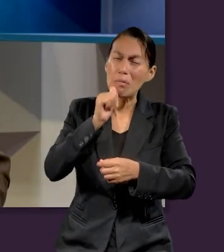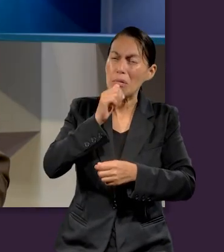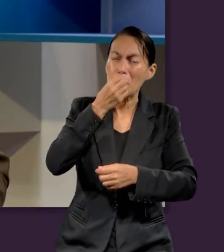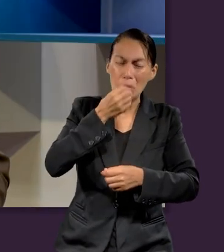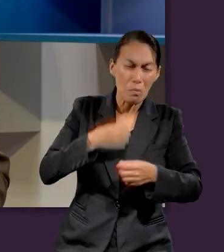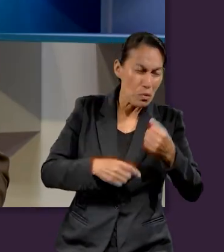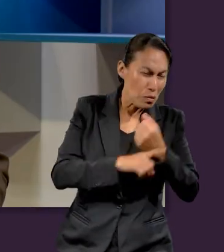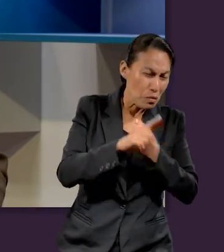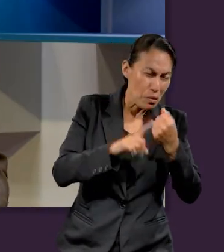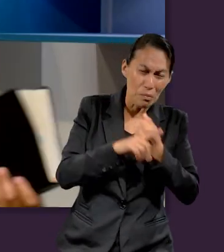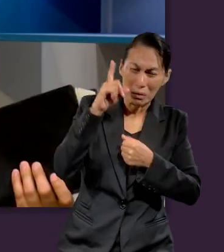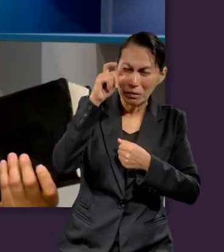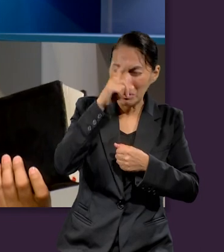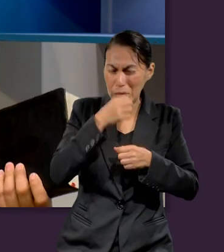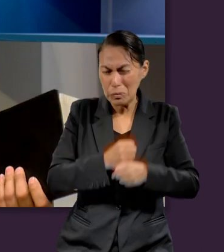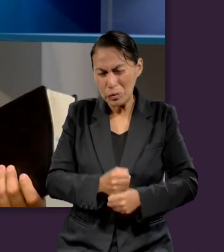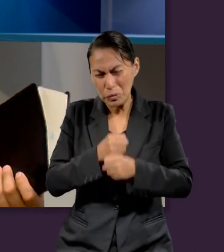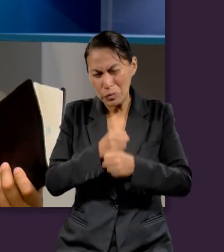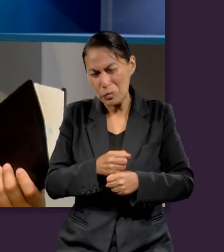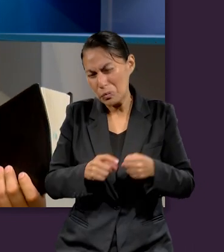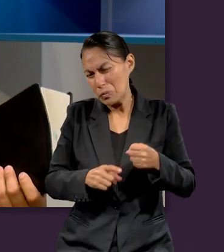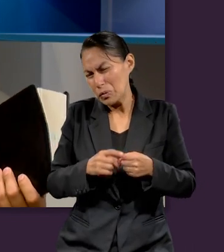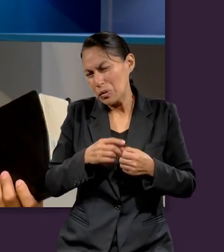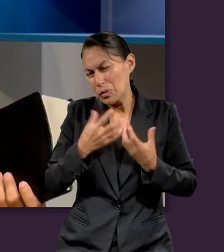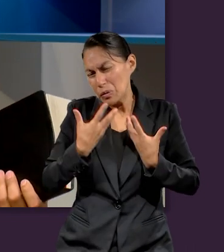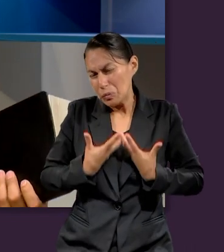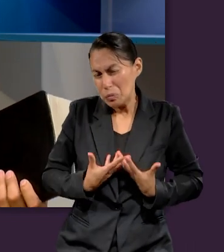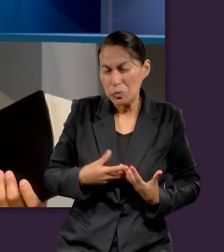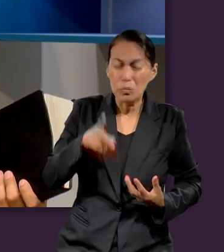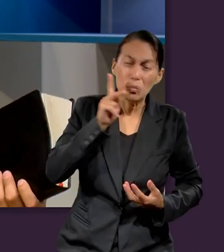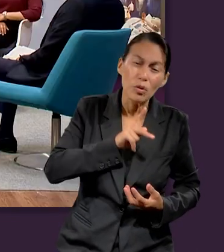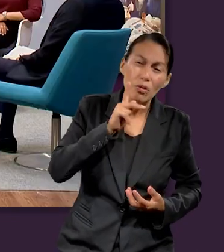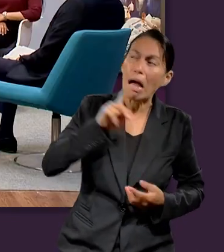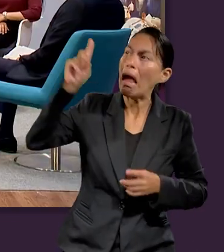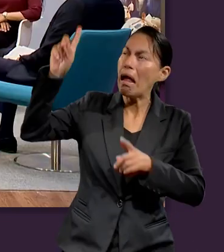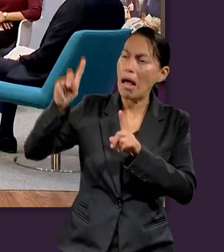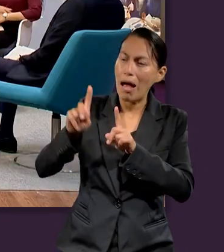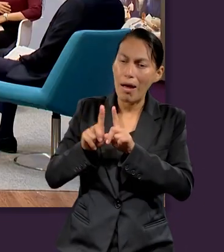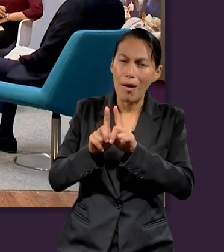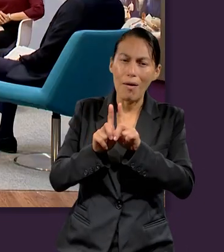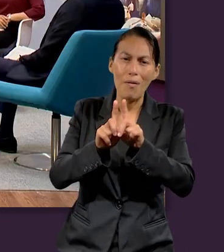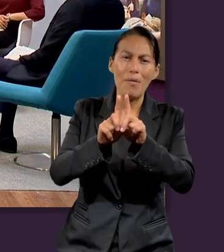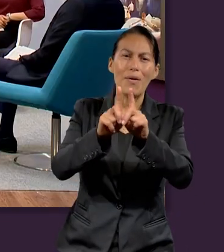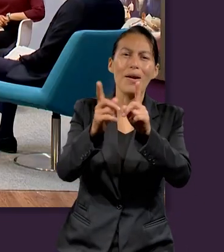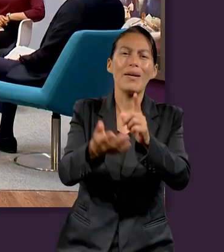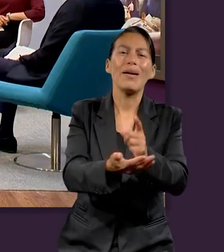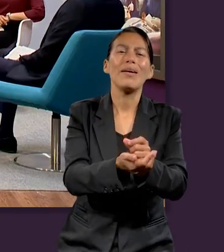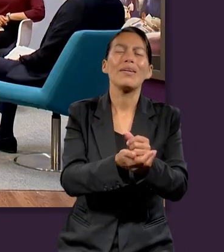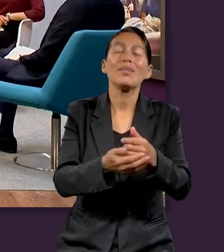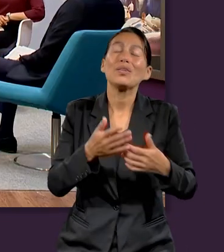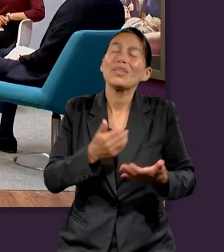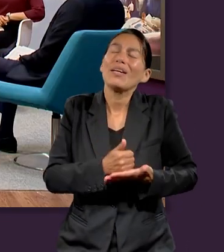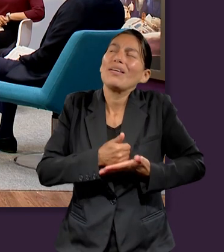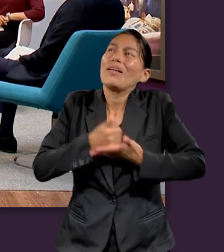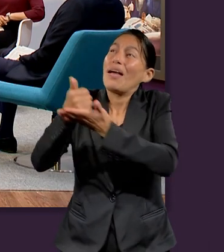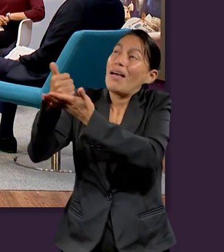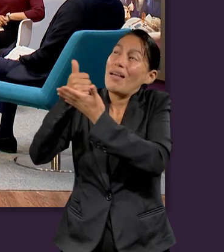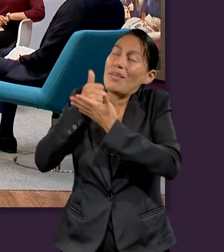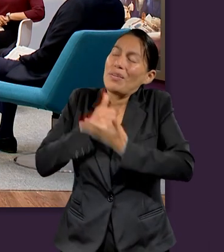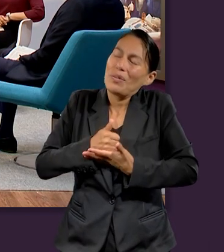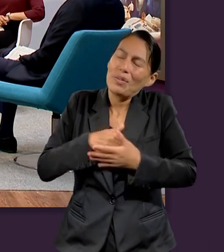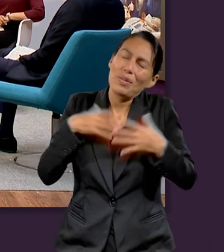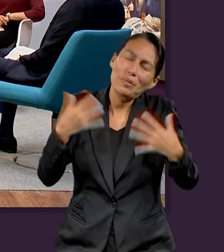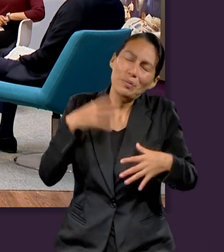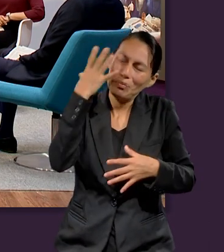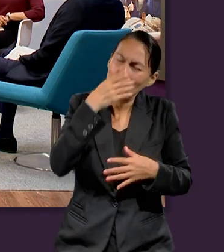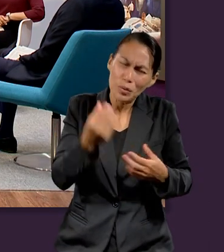esta Escuela Sabática, quiero hacerles la siguiente pregunta. ¿Con qué se quedan? Al estudiar esta